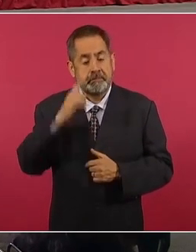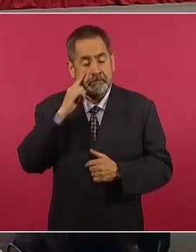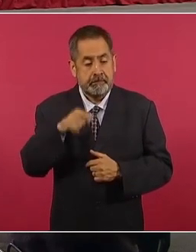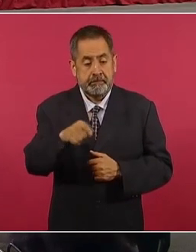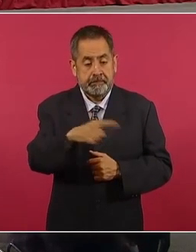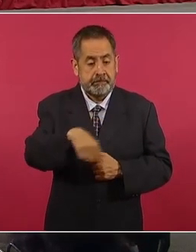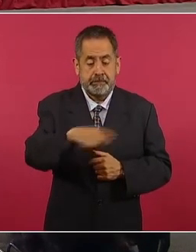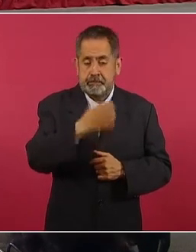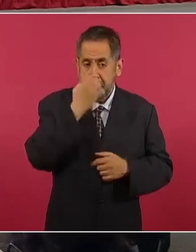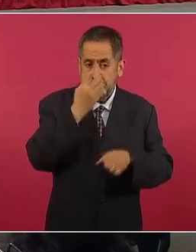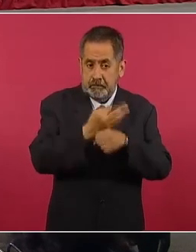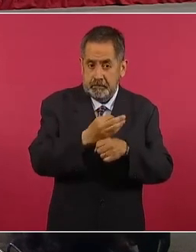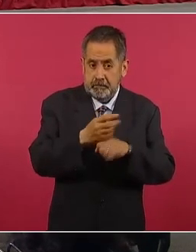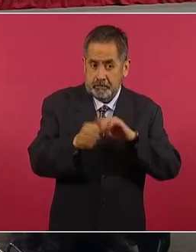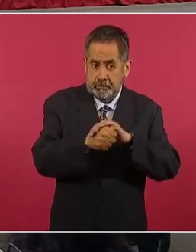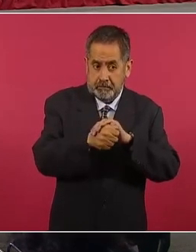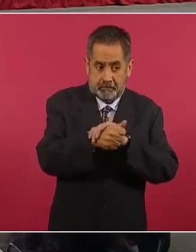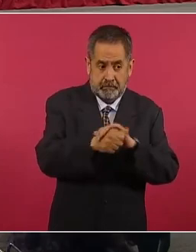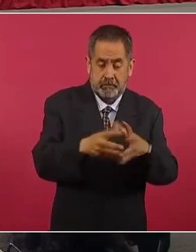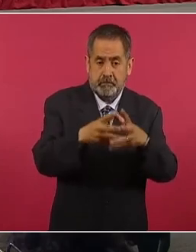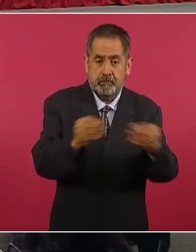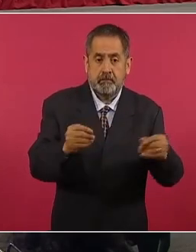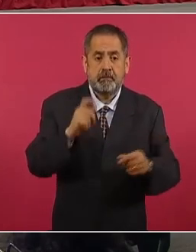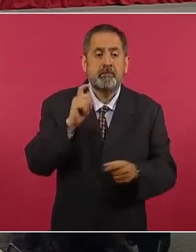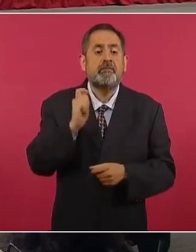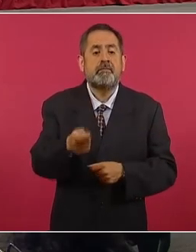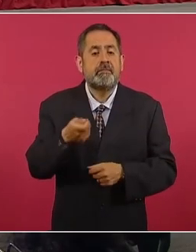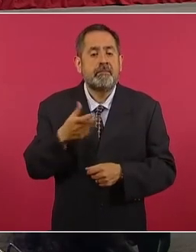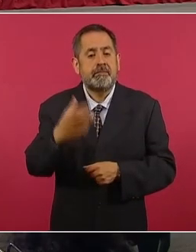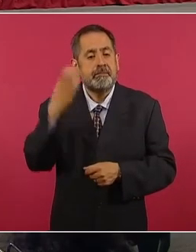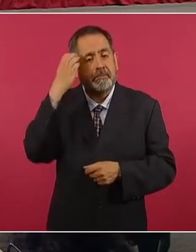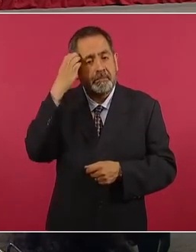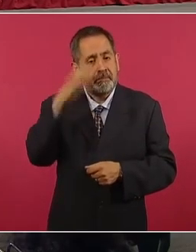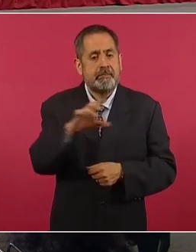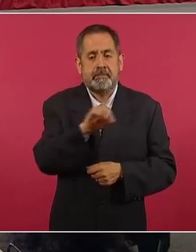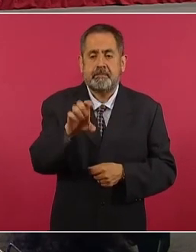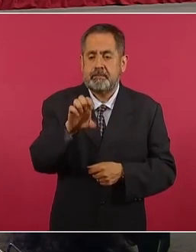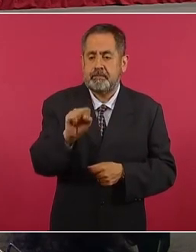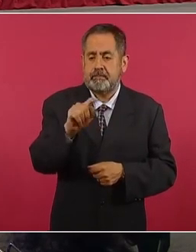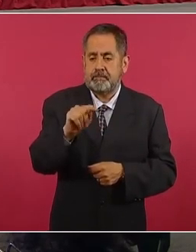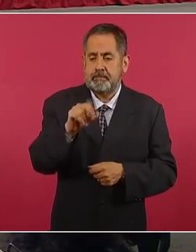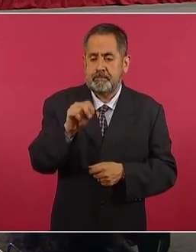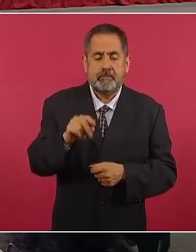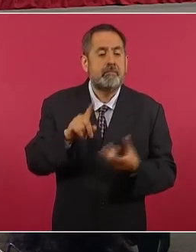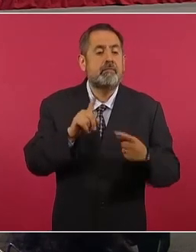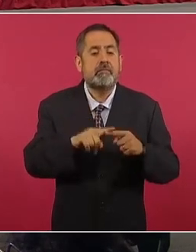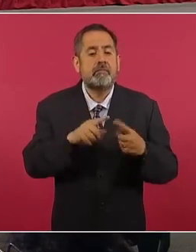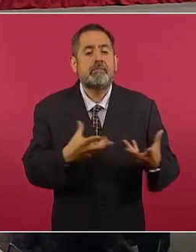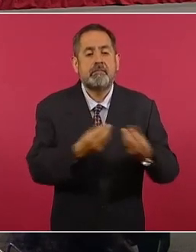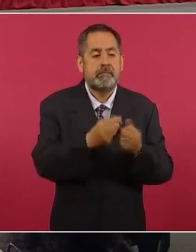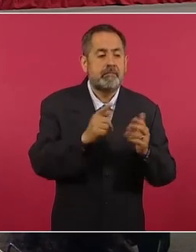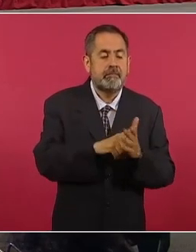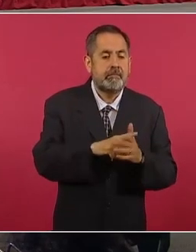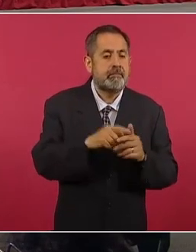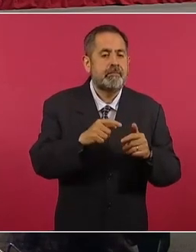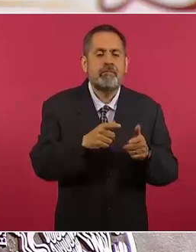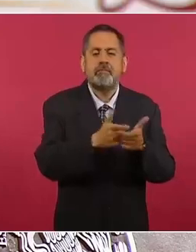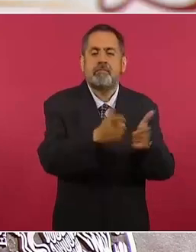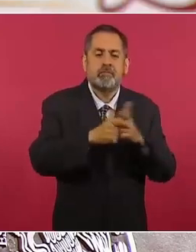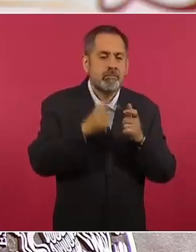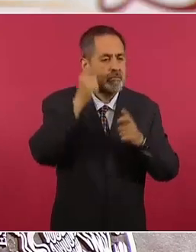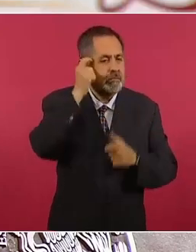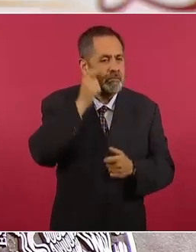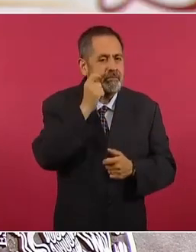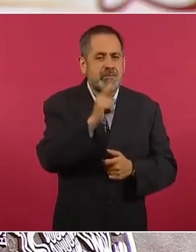los estudiantes constituyó un crimen de estado en el que concurrieron integrantes de Guerreros Unidos y agentes de diversas